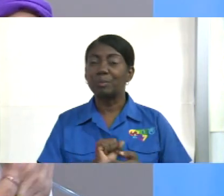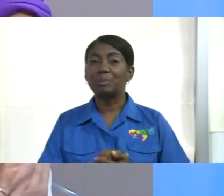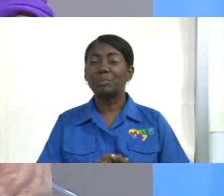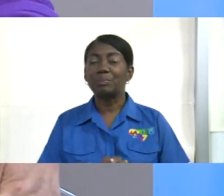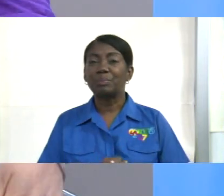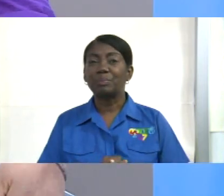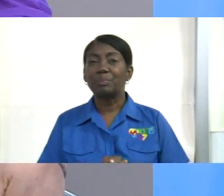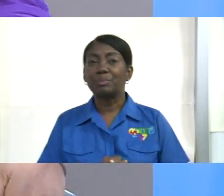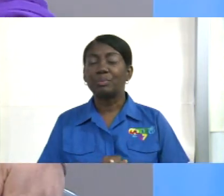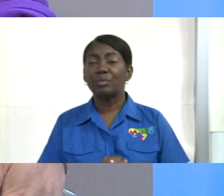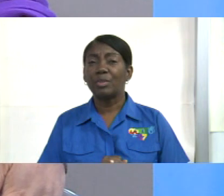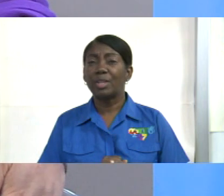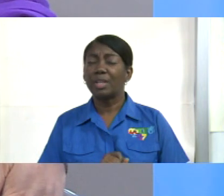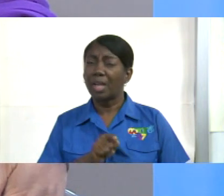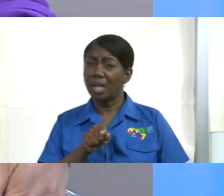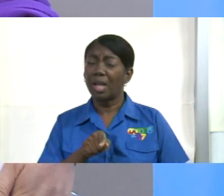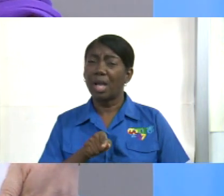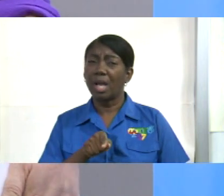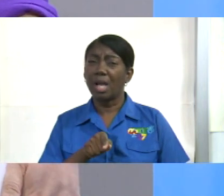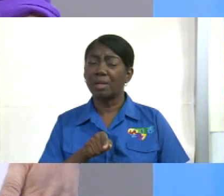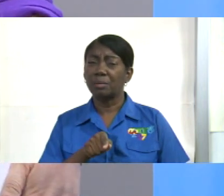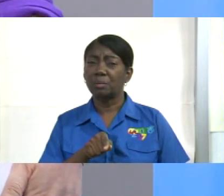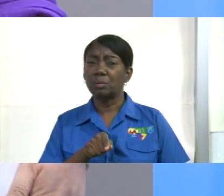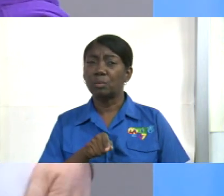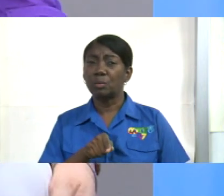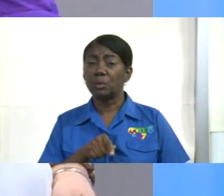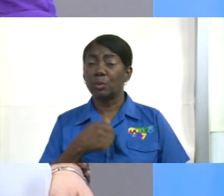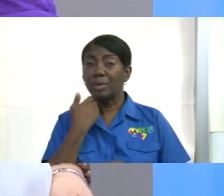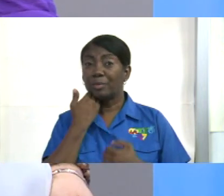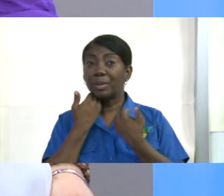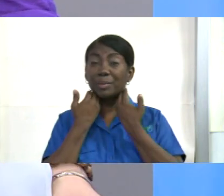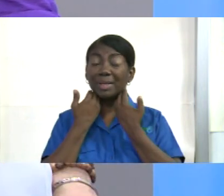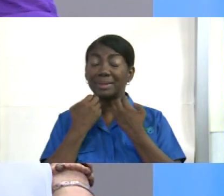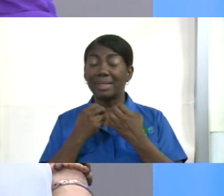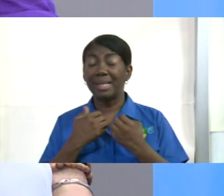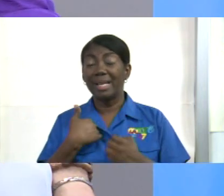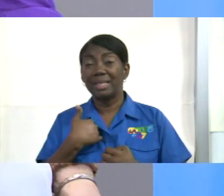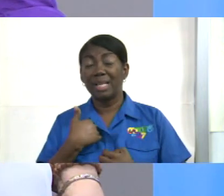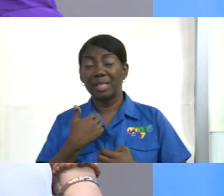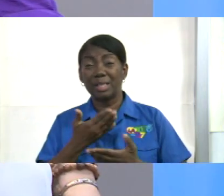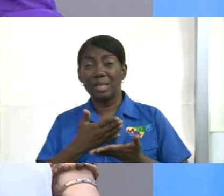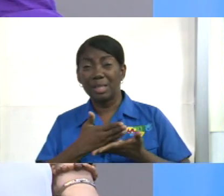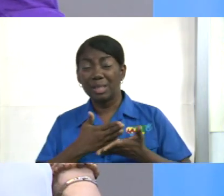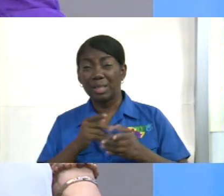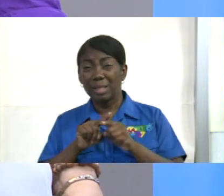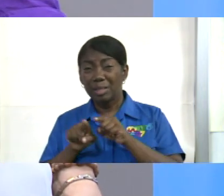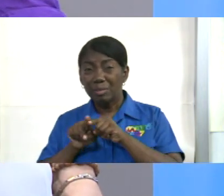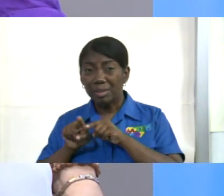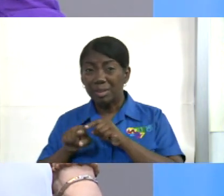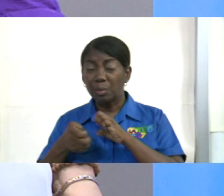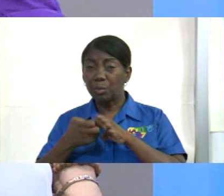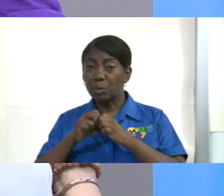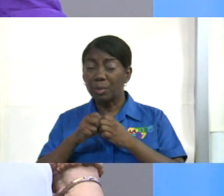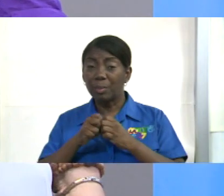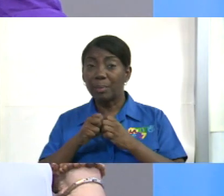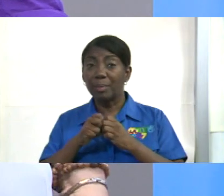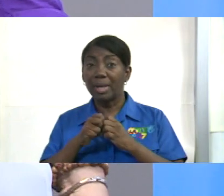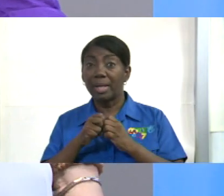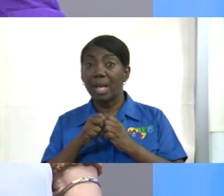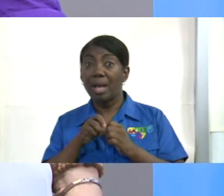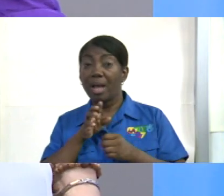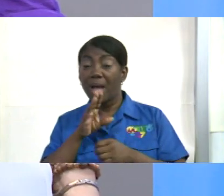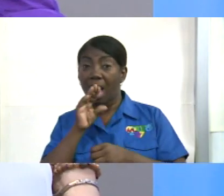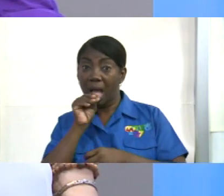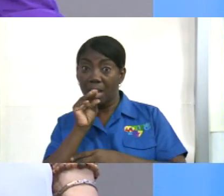ya por su condición, Monseñor, tiene alguna dificultad para hablar, pero yo